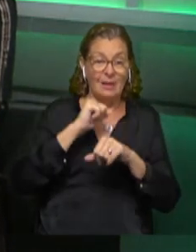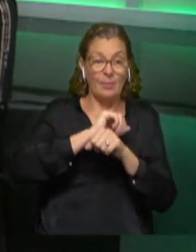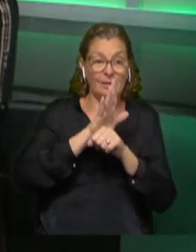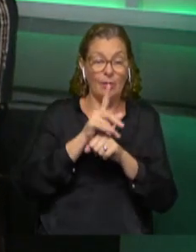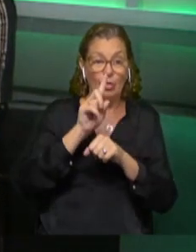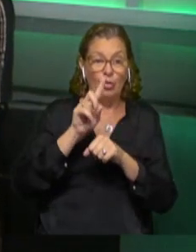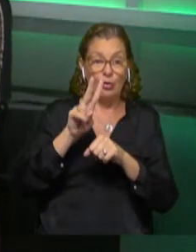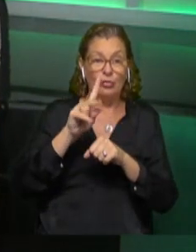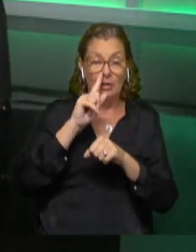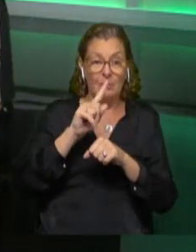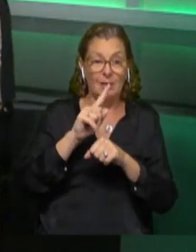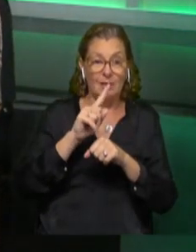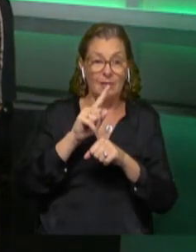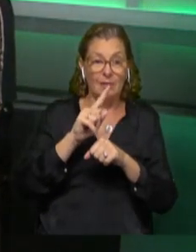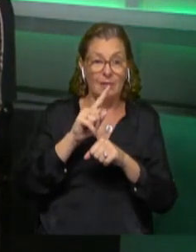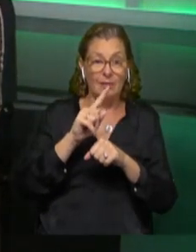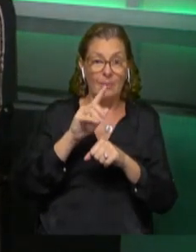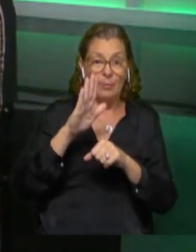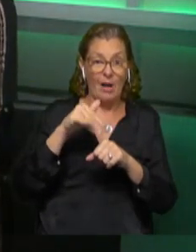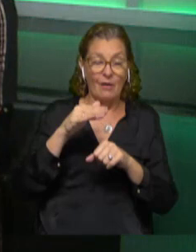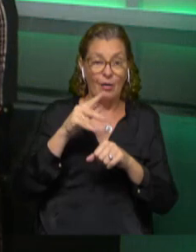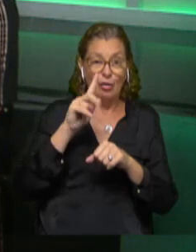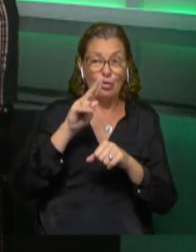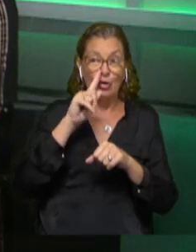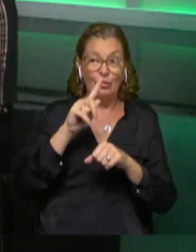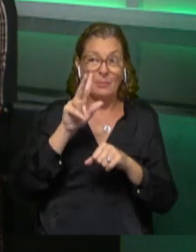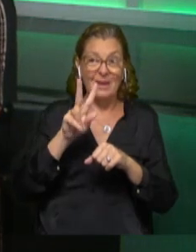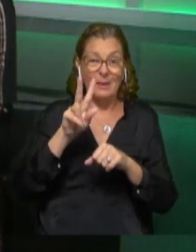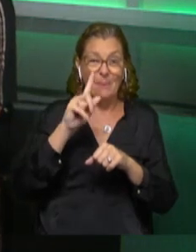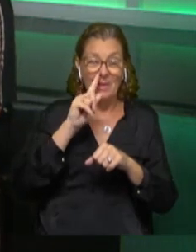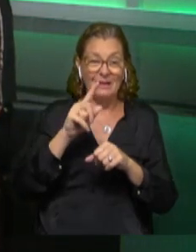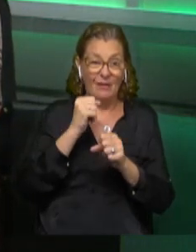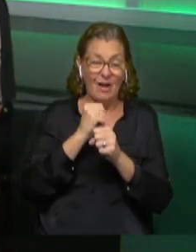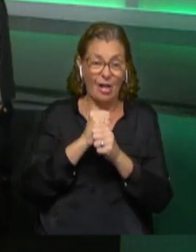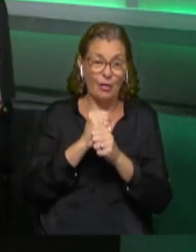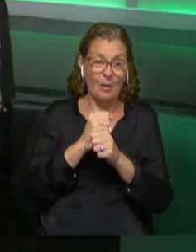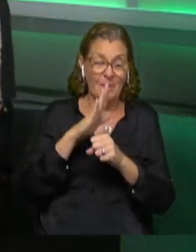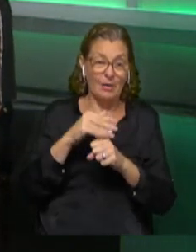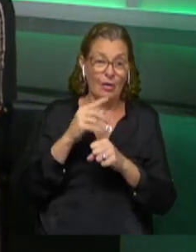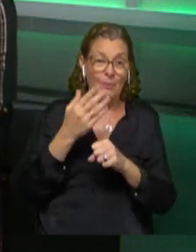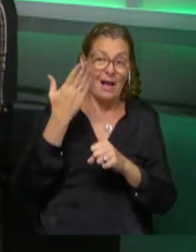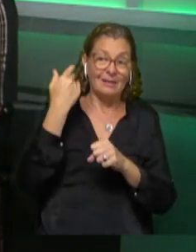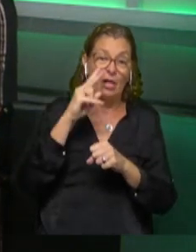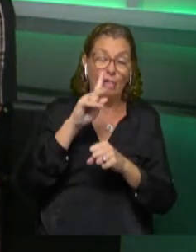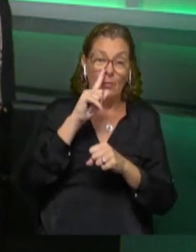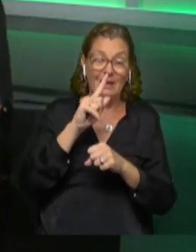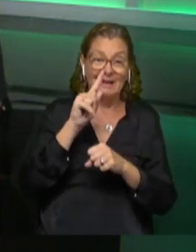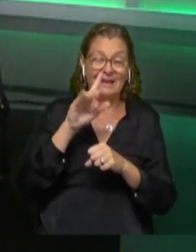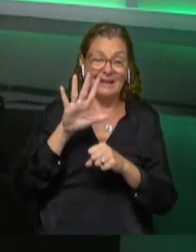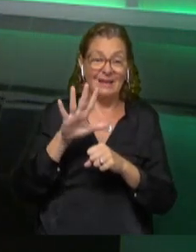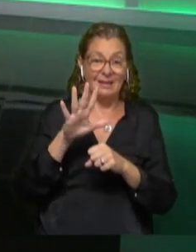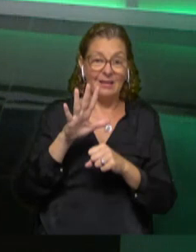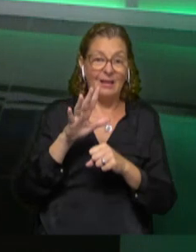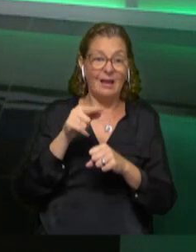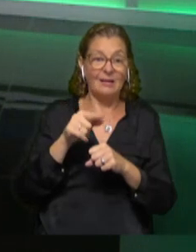12.000 puestos por debajo. Y si vamos un poquito más atrás y lo comparamos con el año 2015, que fue como el pico de empleo que